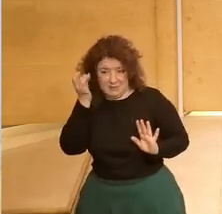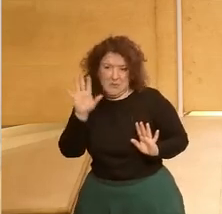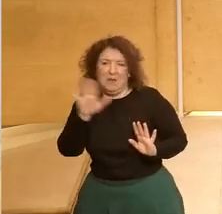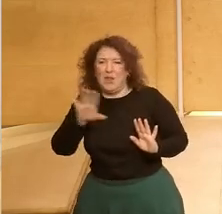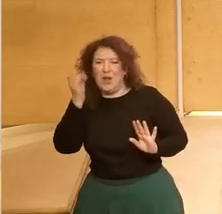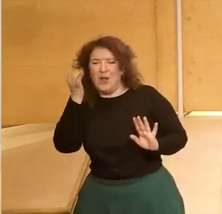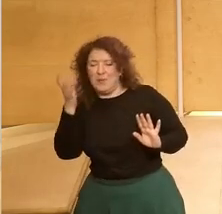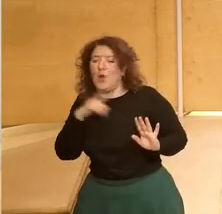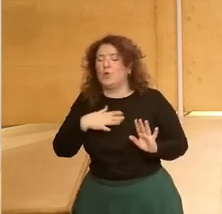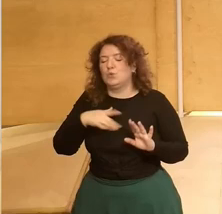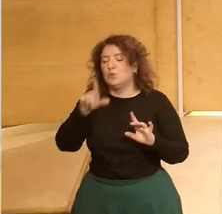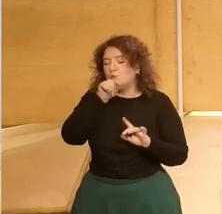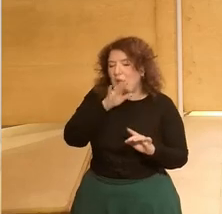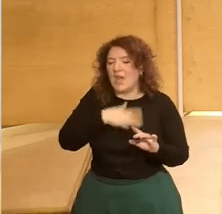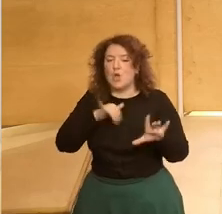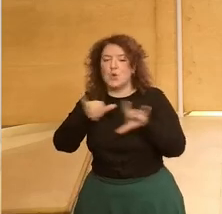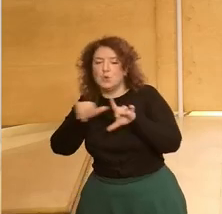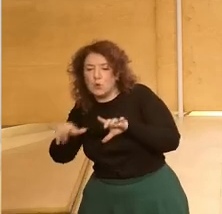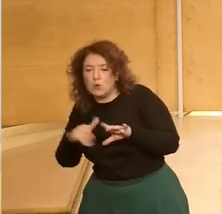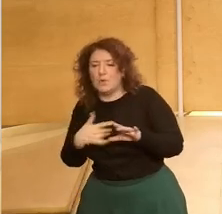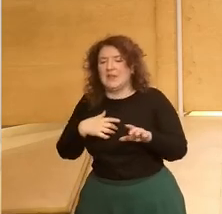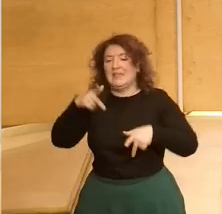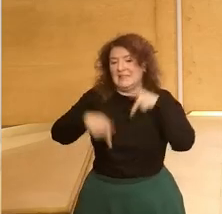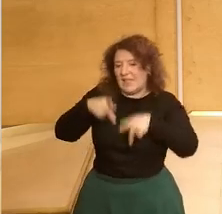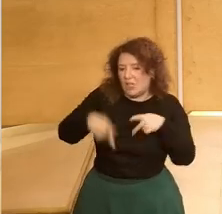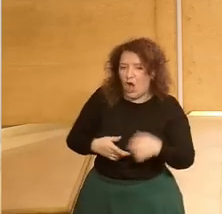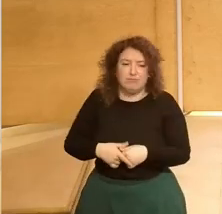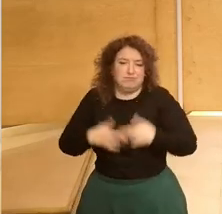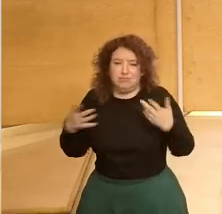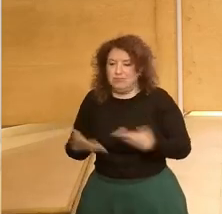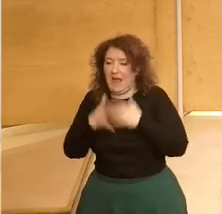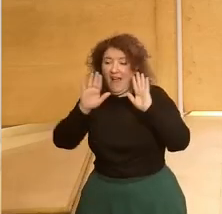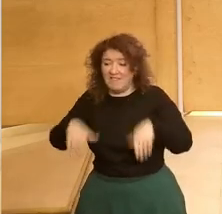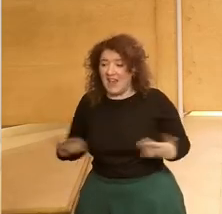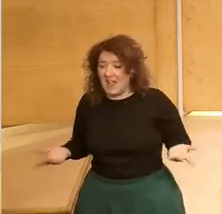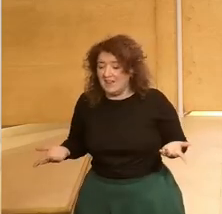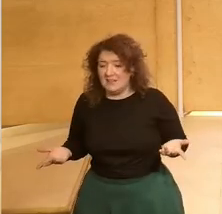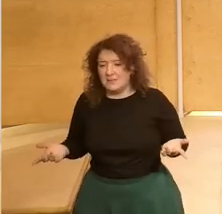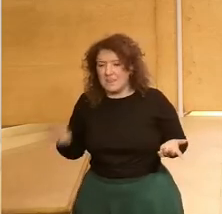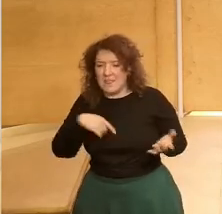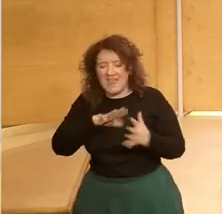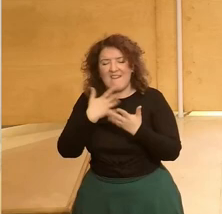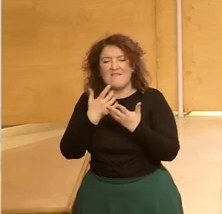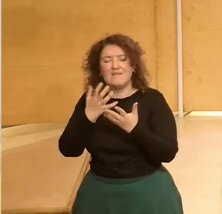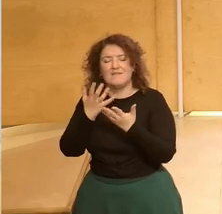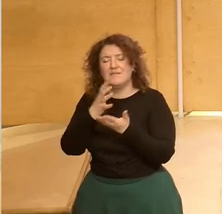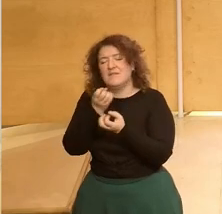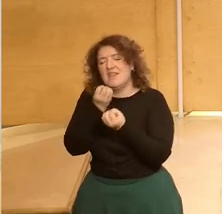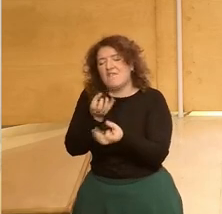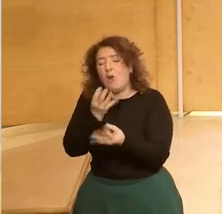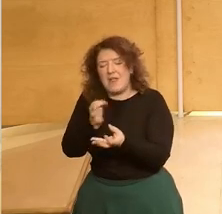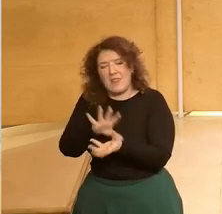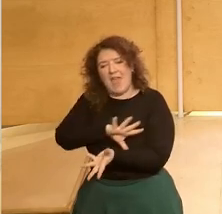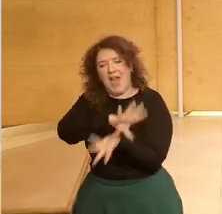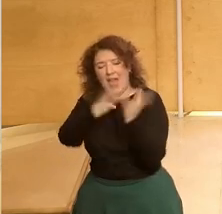frivolidad pero tienen sus tweets sus youtubes sus tiktoks es decir que a veces también un poco adecuar la información a sus nuevos canales